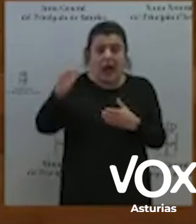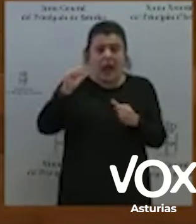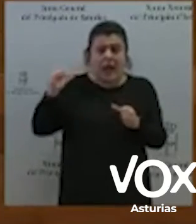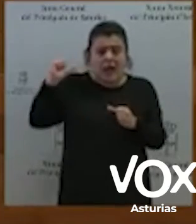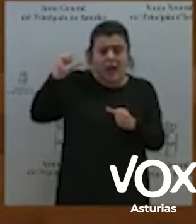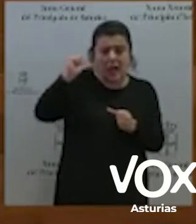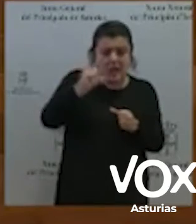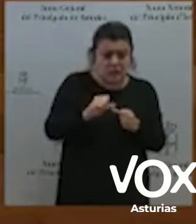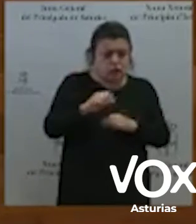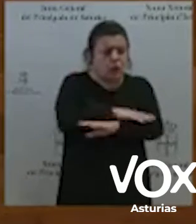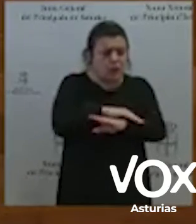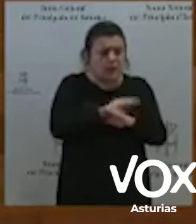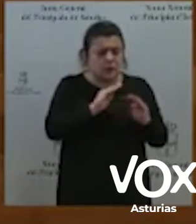parece?